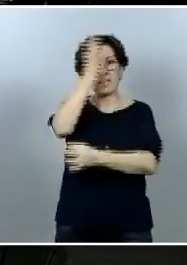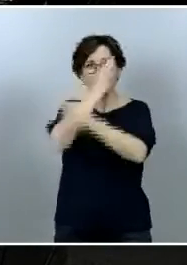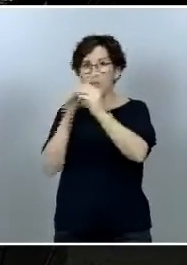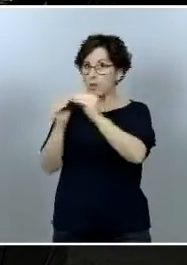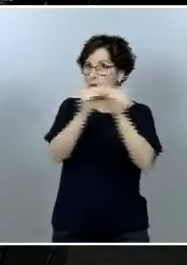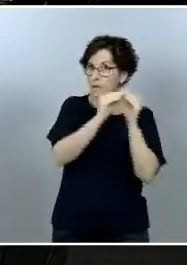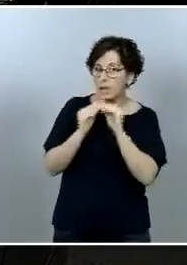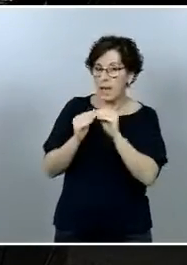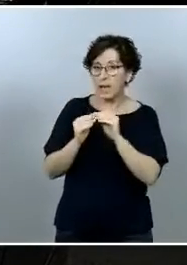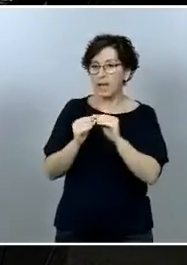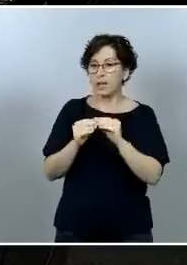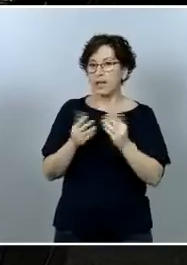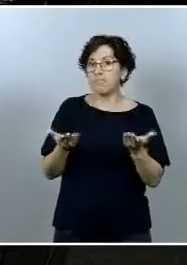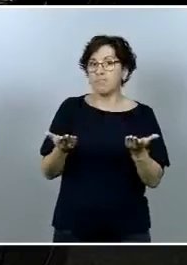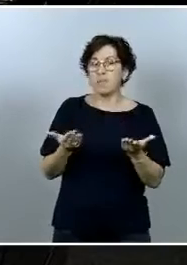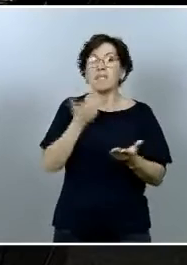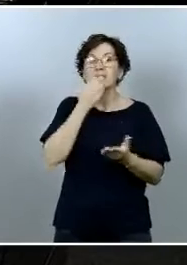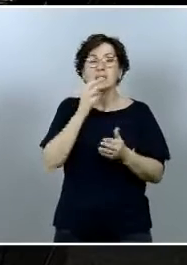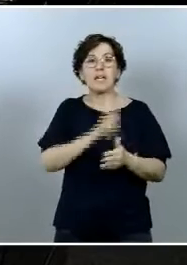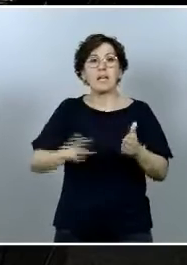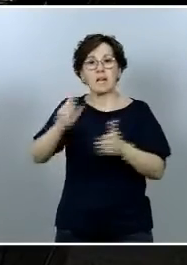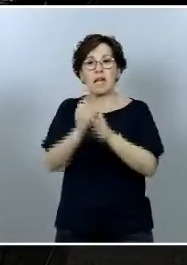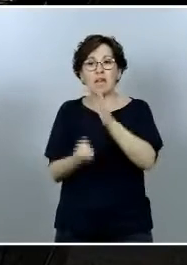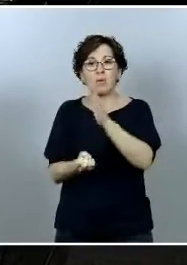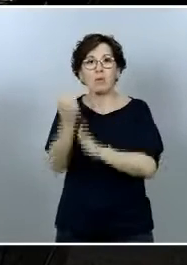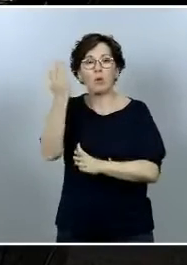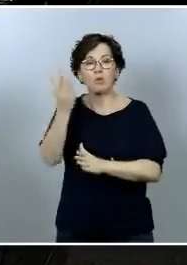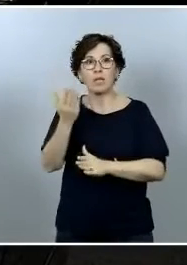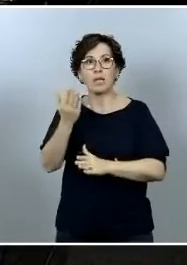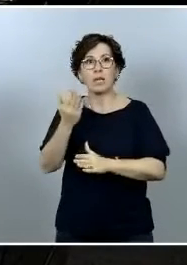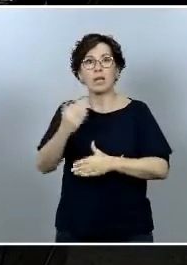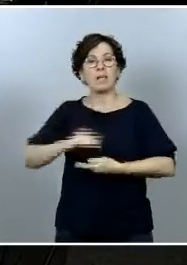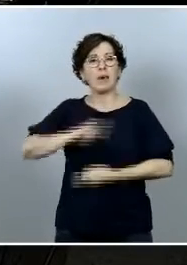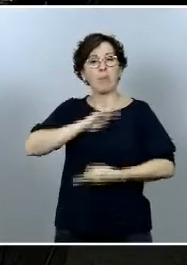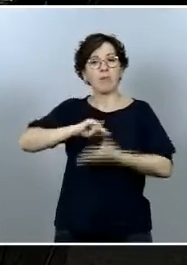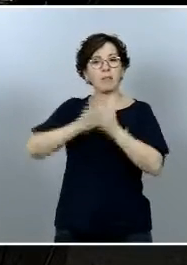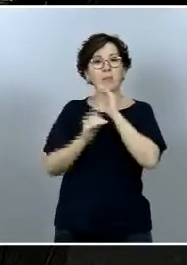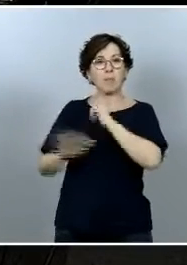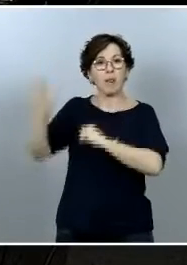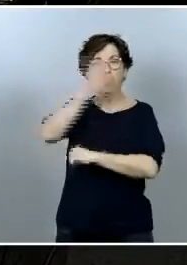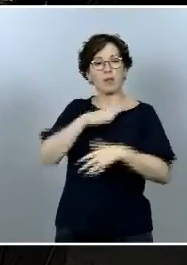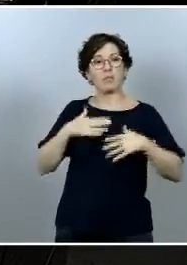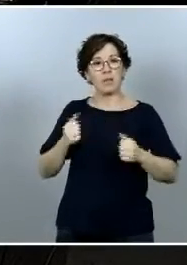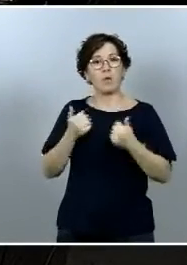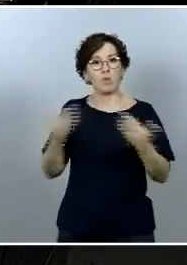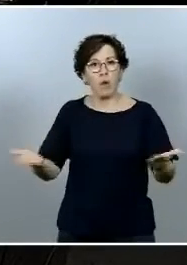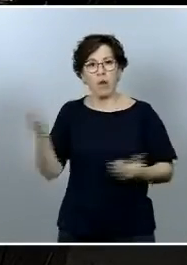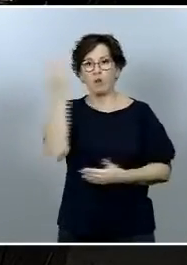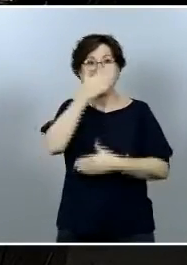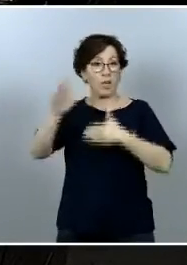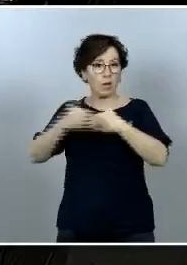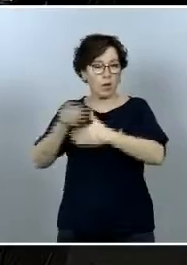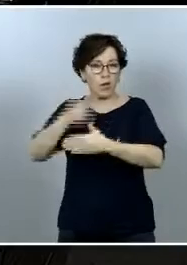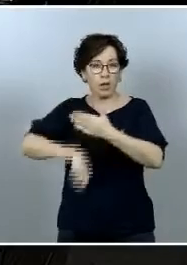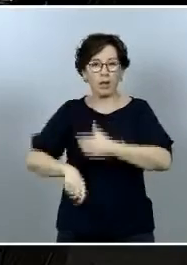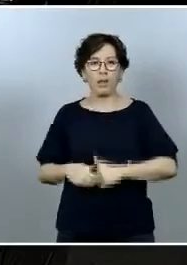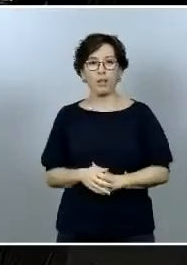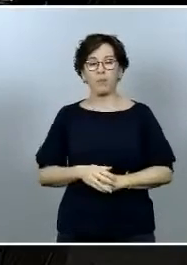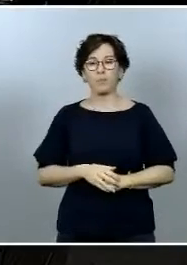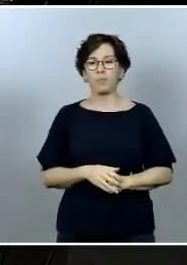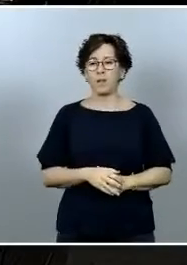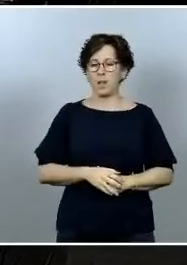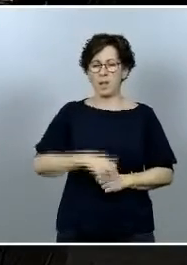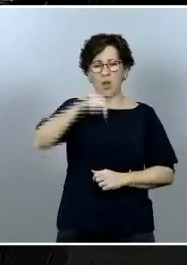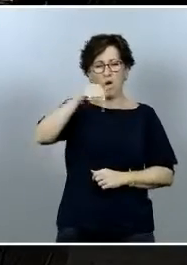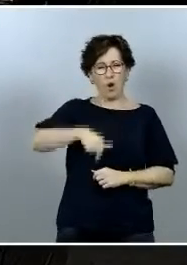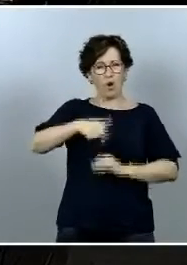en caso de rebrotes cierres de colegios etcétera entre las recomendaciones que usted ha dado hoy no ha incluido la de hacerse test